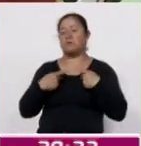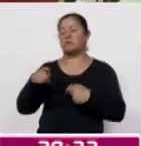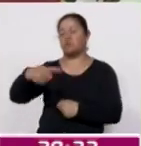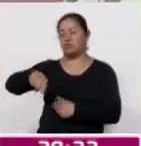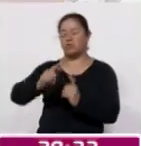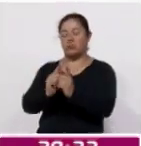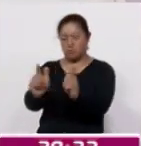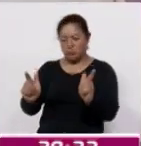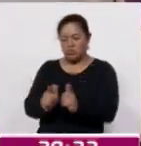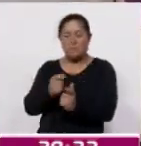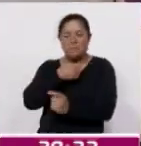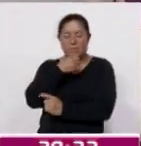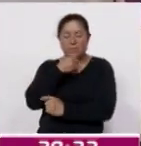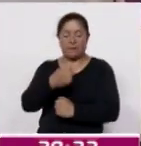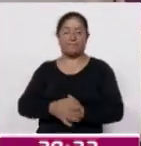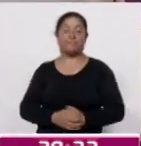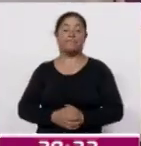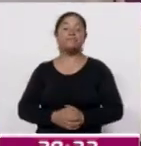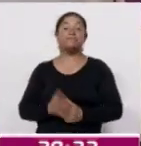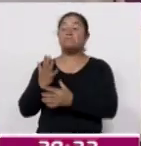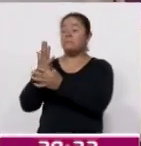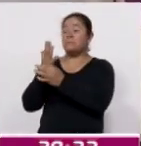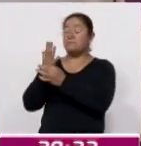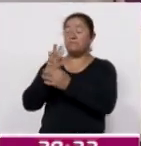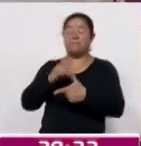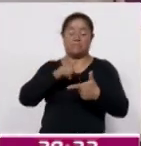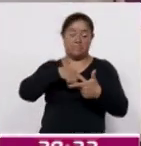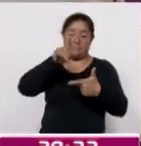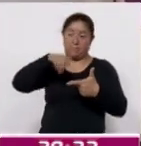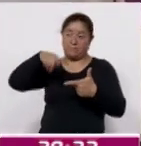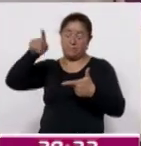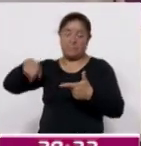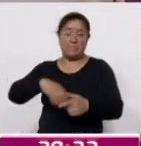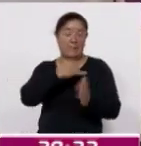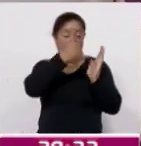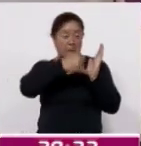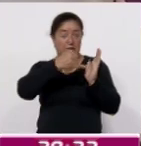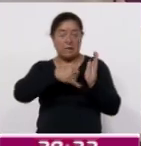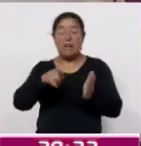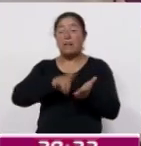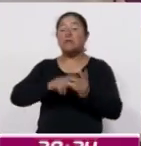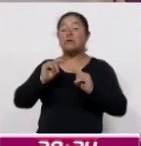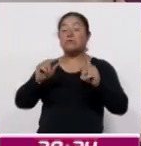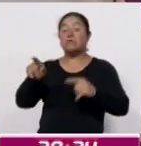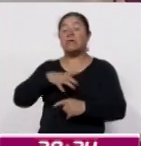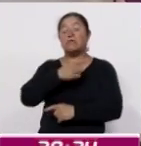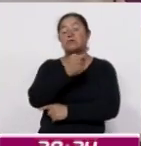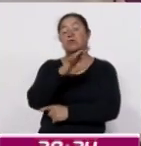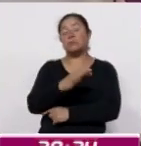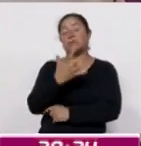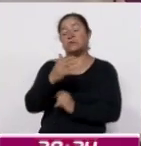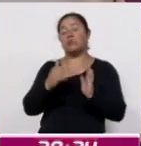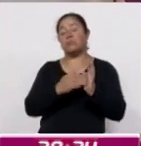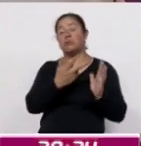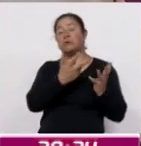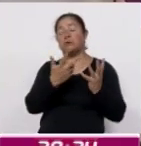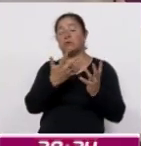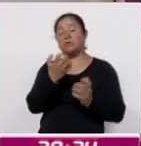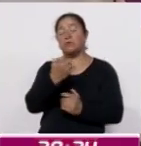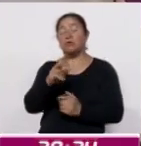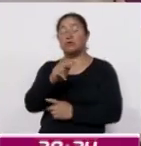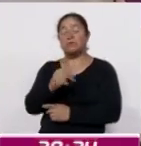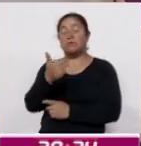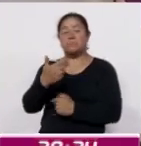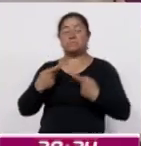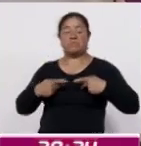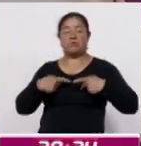grupo poblacional. De acuerdo con datos del INEGI, en Tlaxcala tenemos 145 mil 886 personas